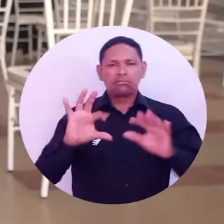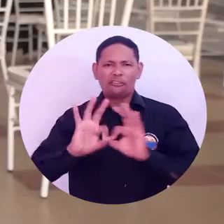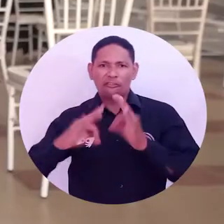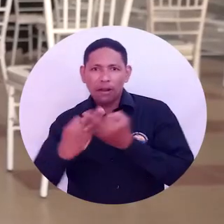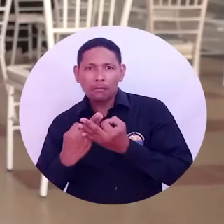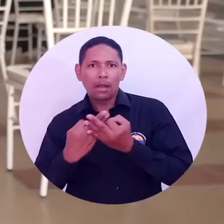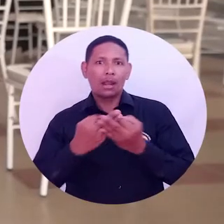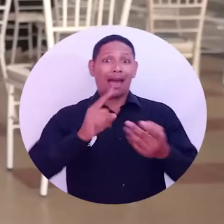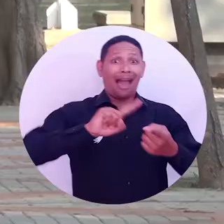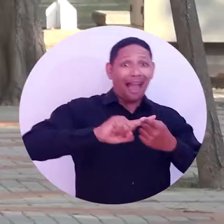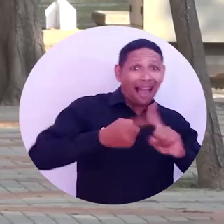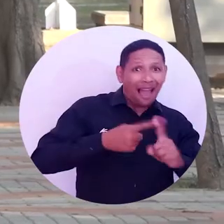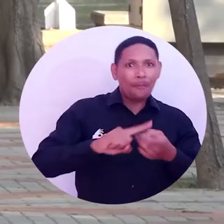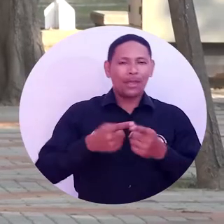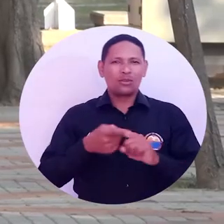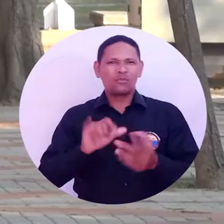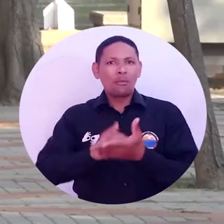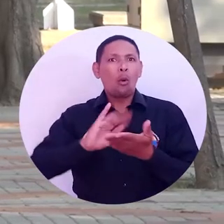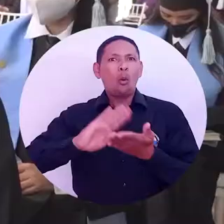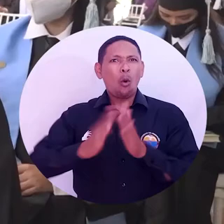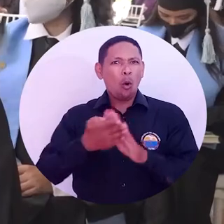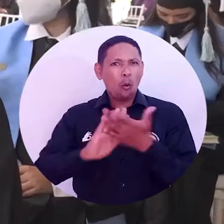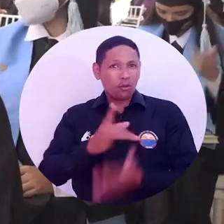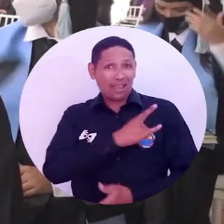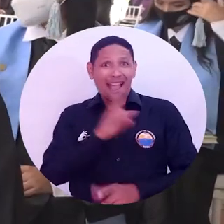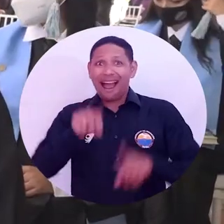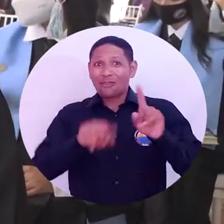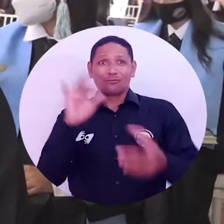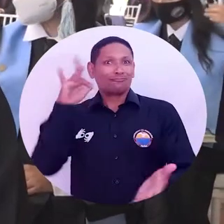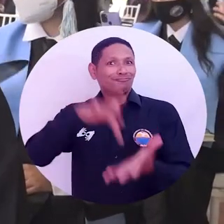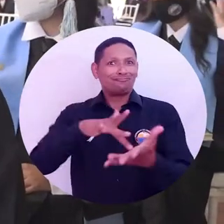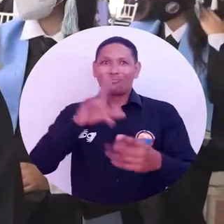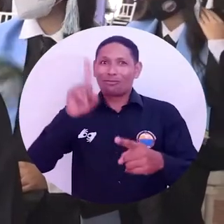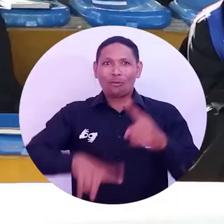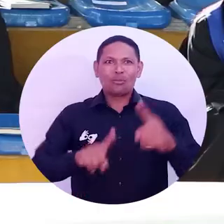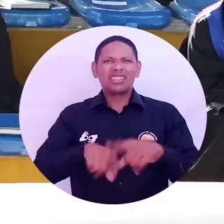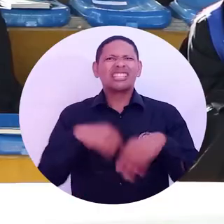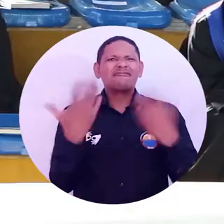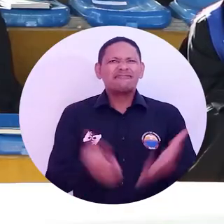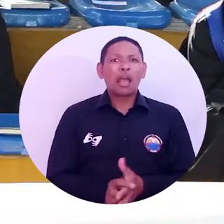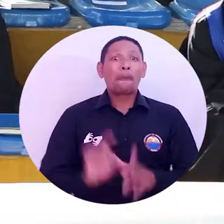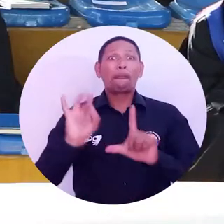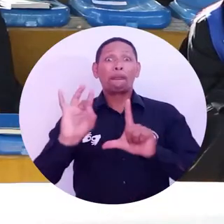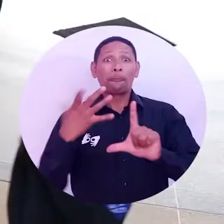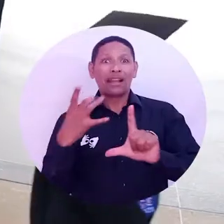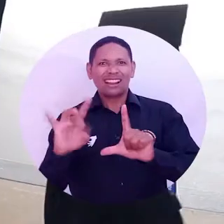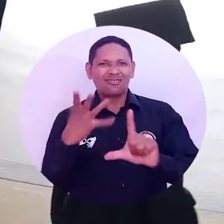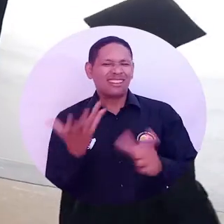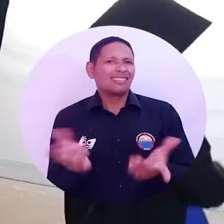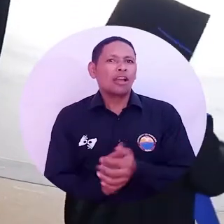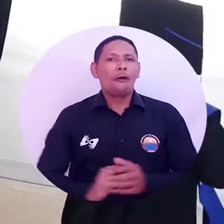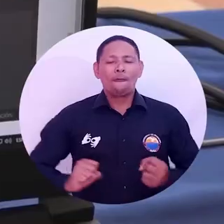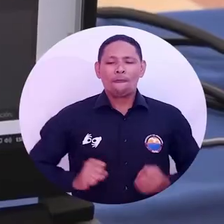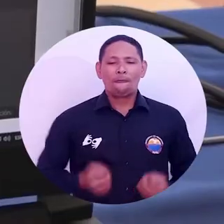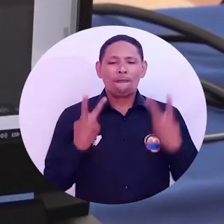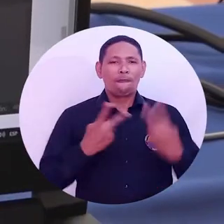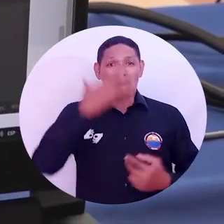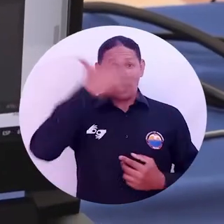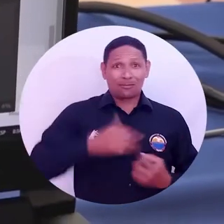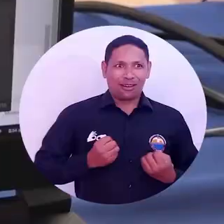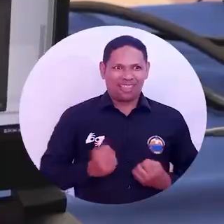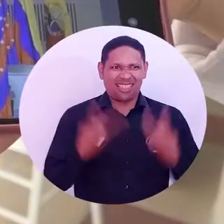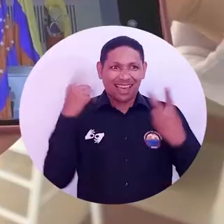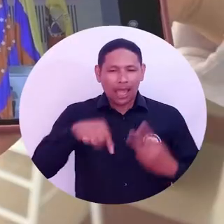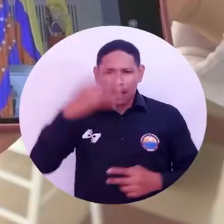familiares, amigos y demás integrantes de la comunidad universitaria que no pudieron asistir, participaron de este espacio a través de la transmisión del